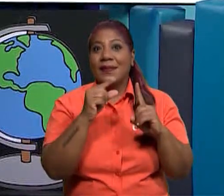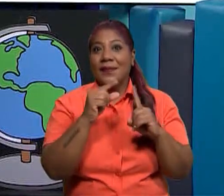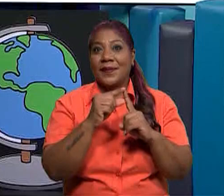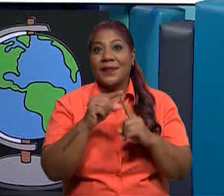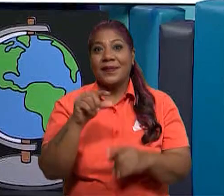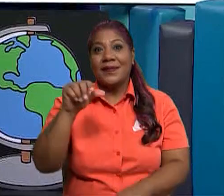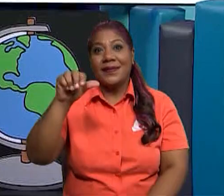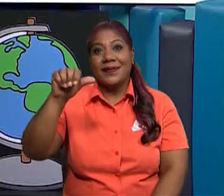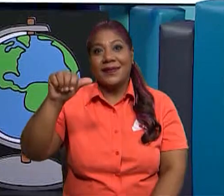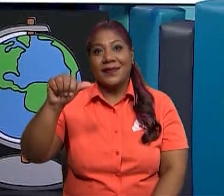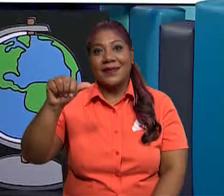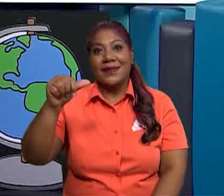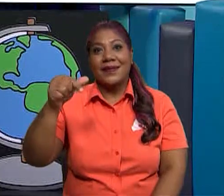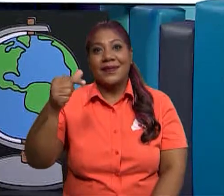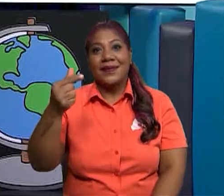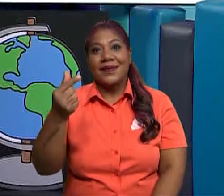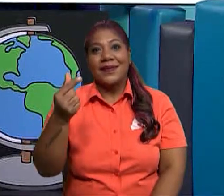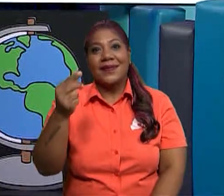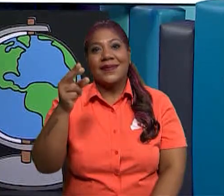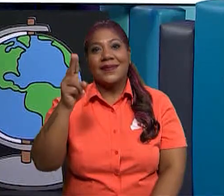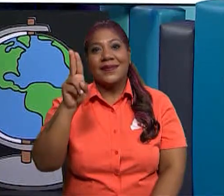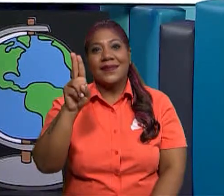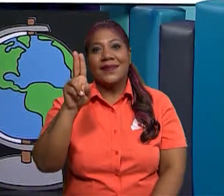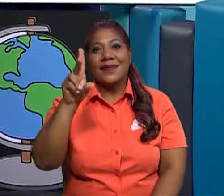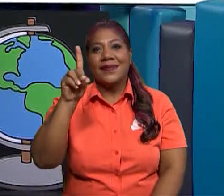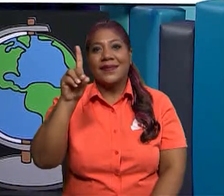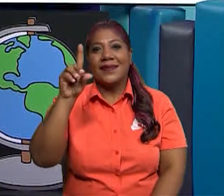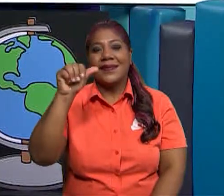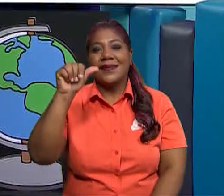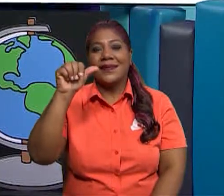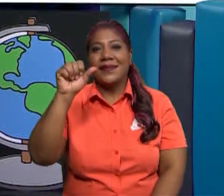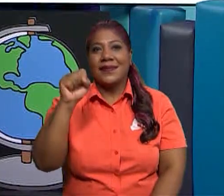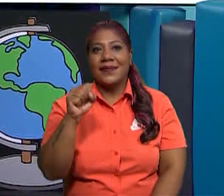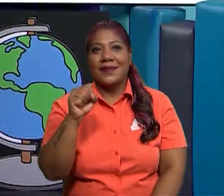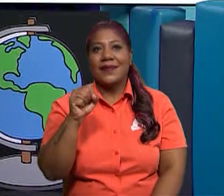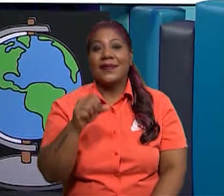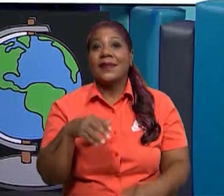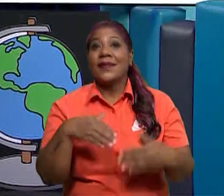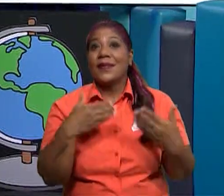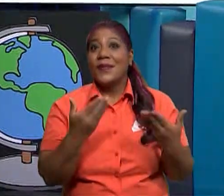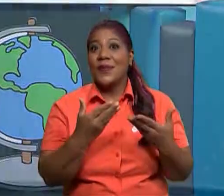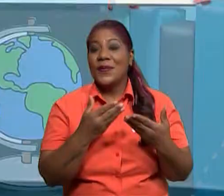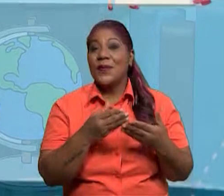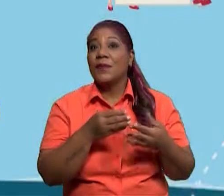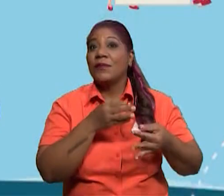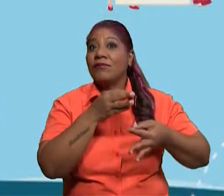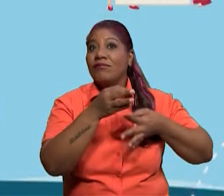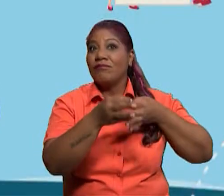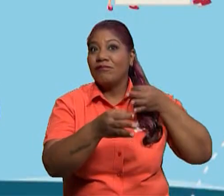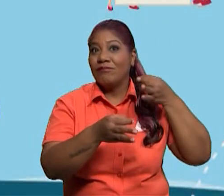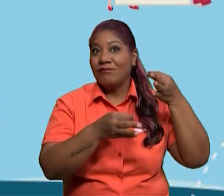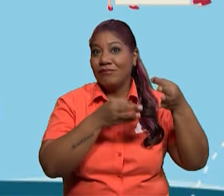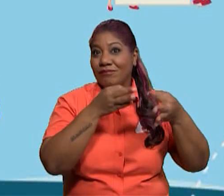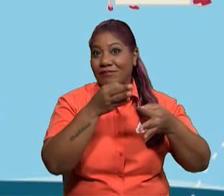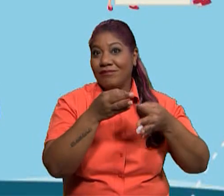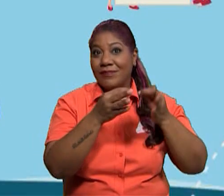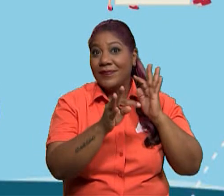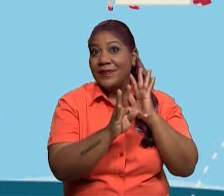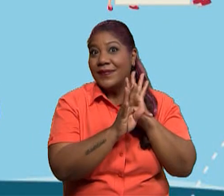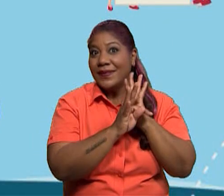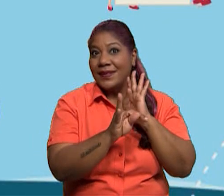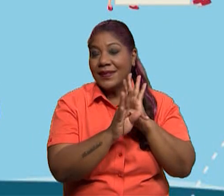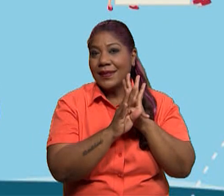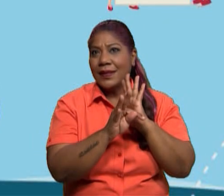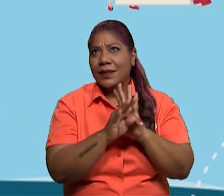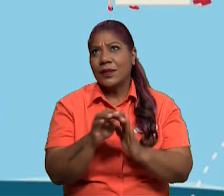específicamente y también les trae la estructura del texto expositivo. A ver, ¿tienen